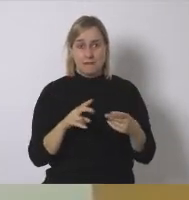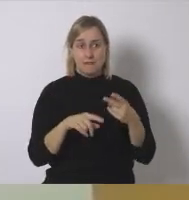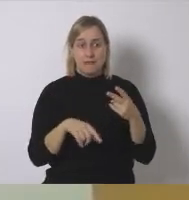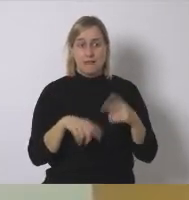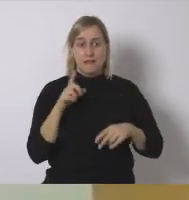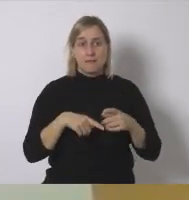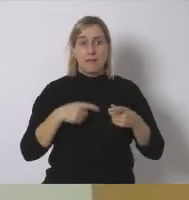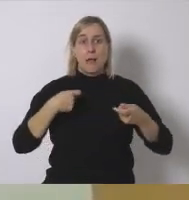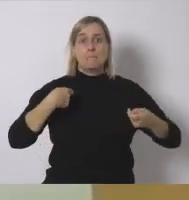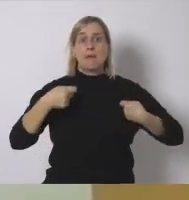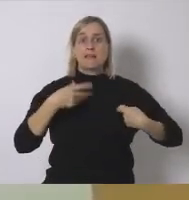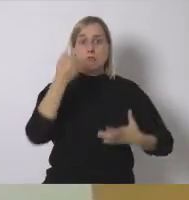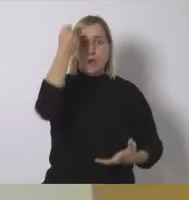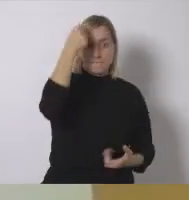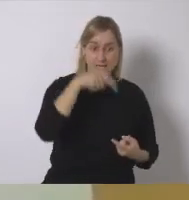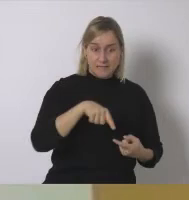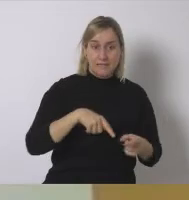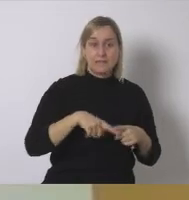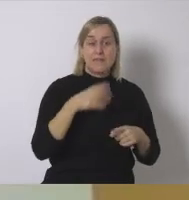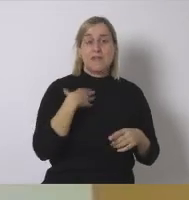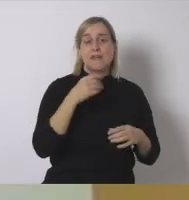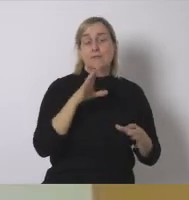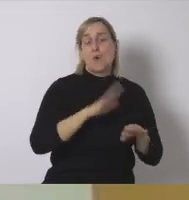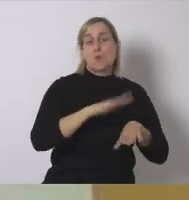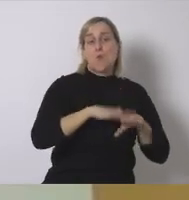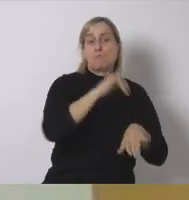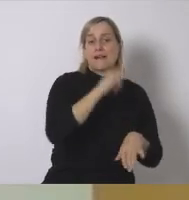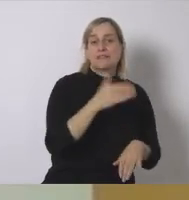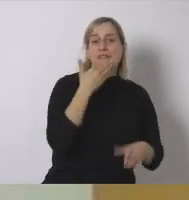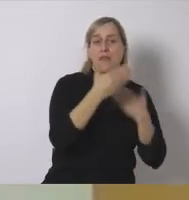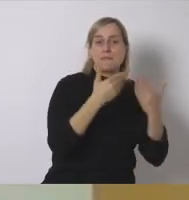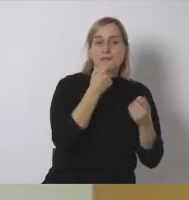es un aprendizaje que debemos asumir